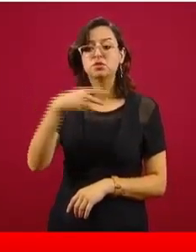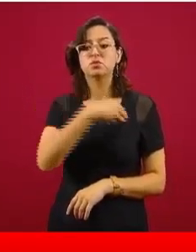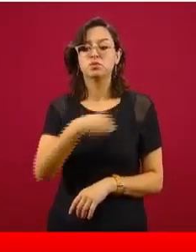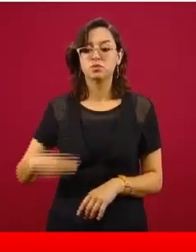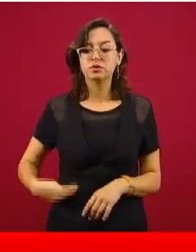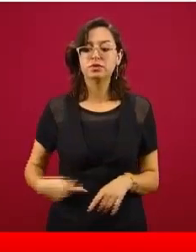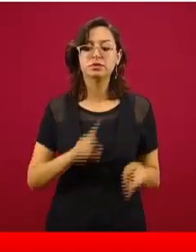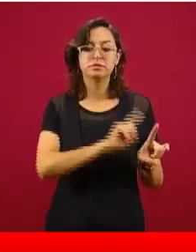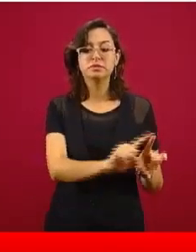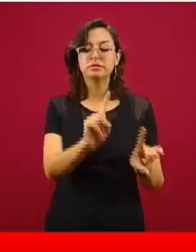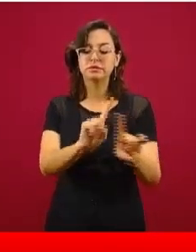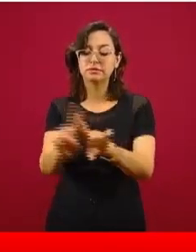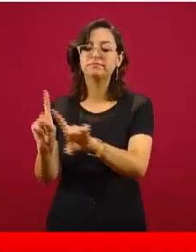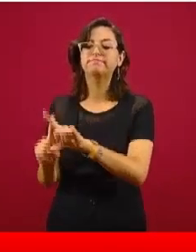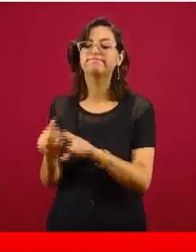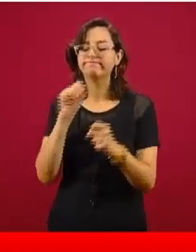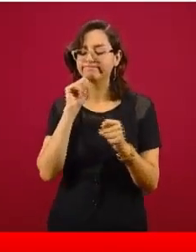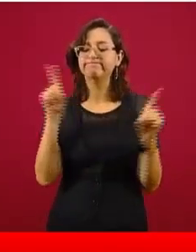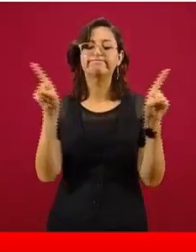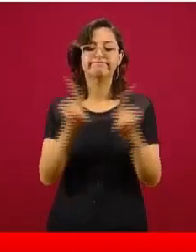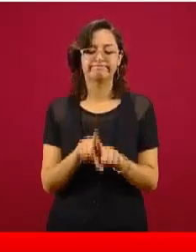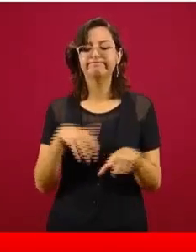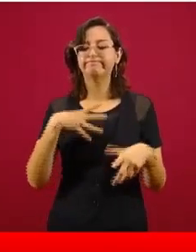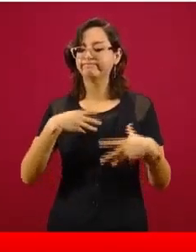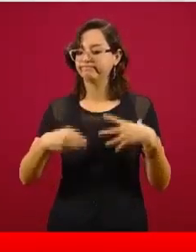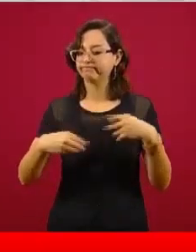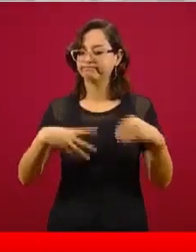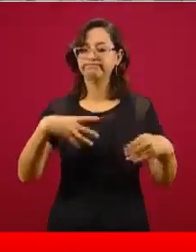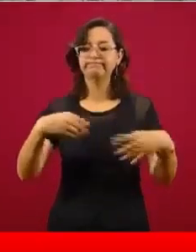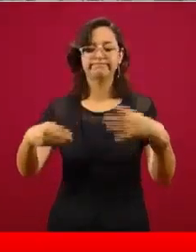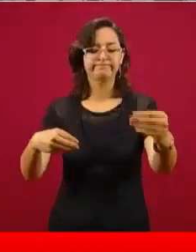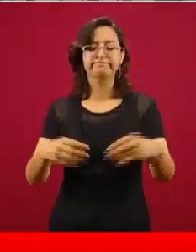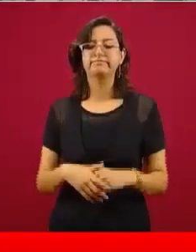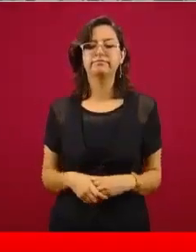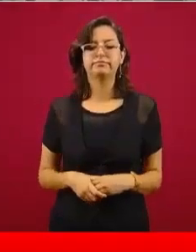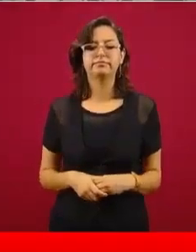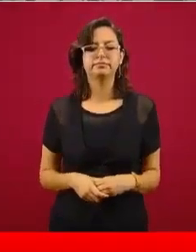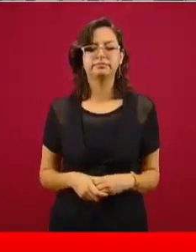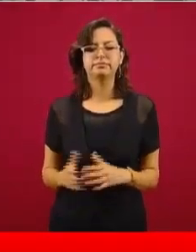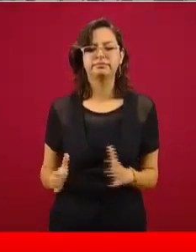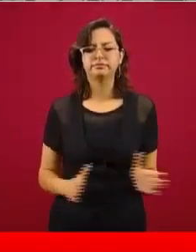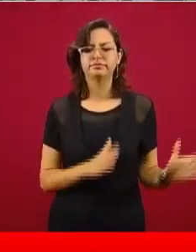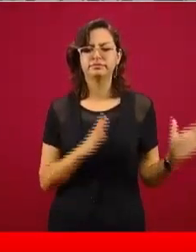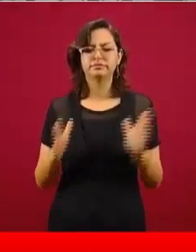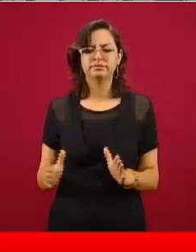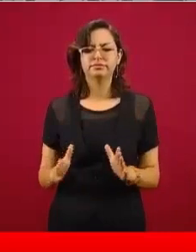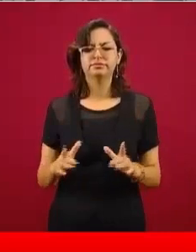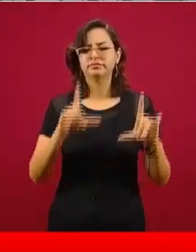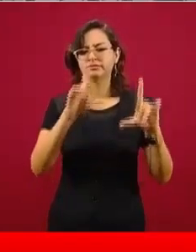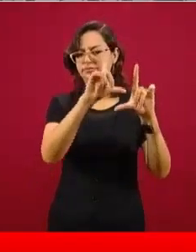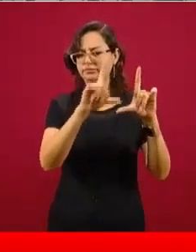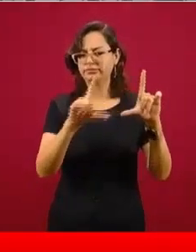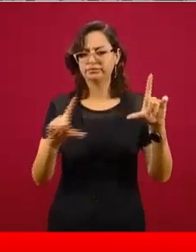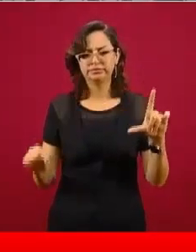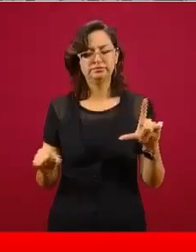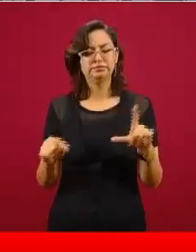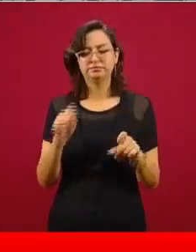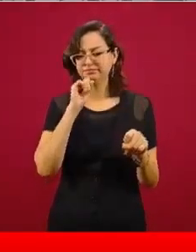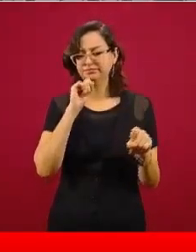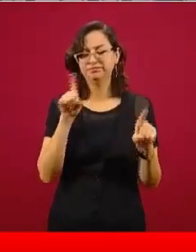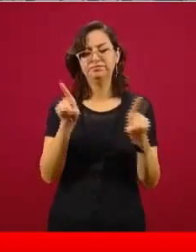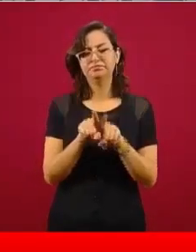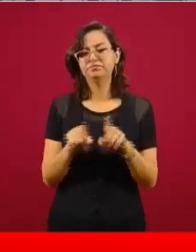que tienen también propagación dispersa. La siguiente, se muestra en forma gráfica Ciudad de México,